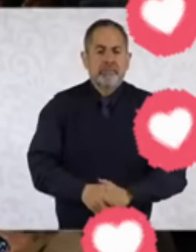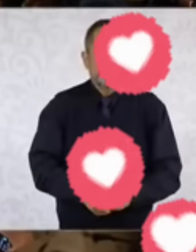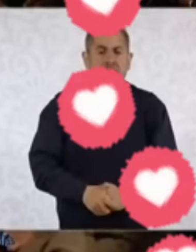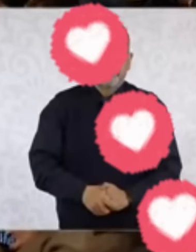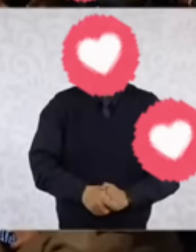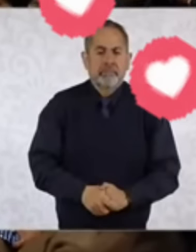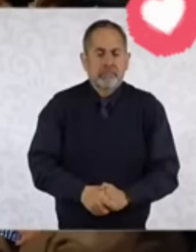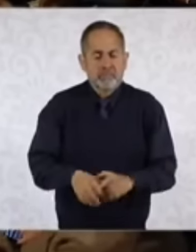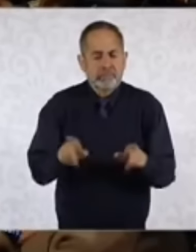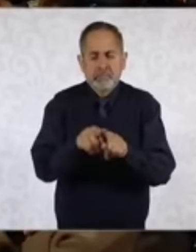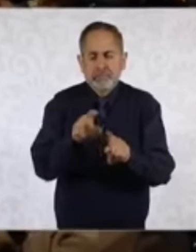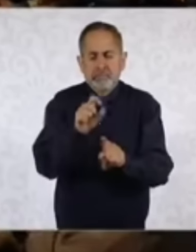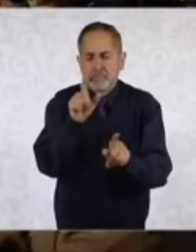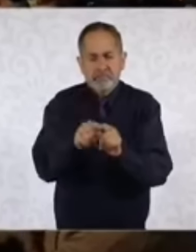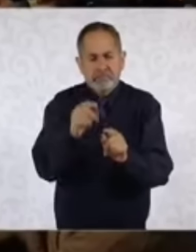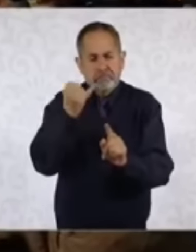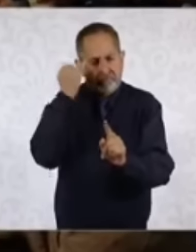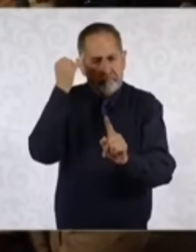Esa es la idea.